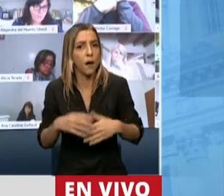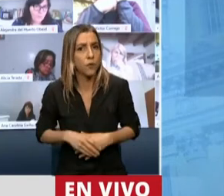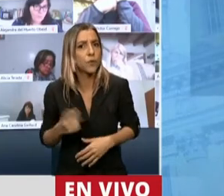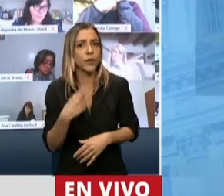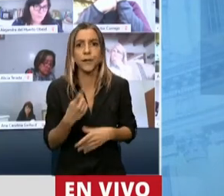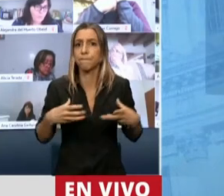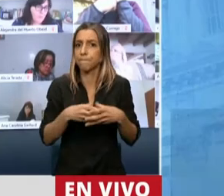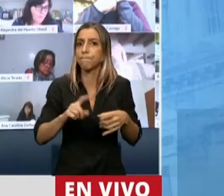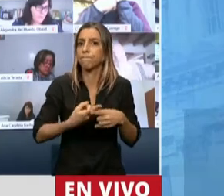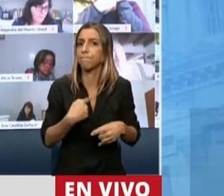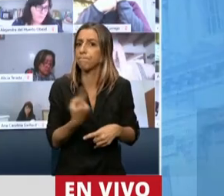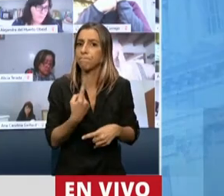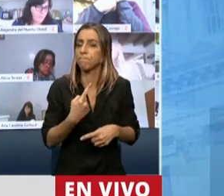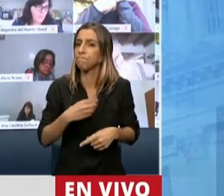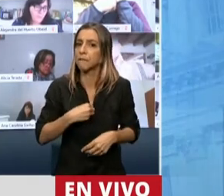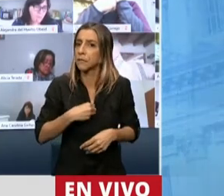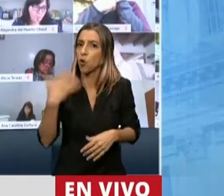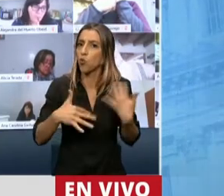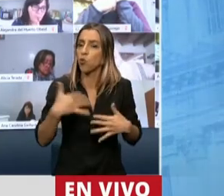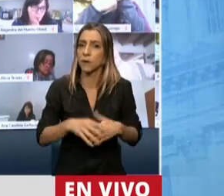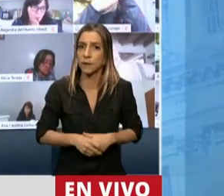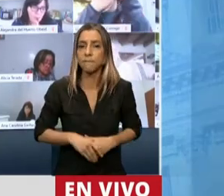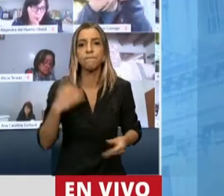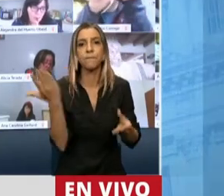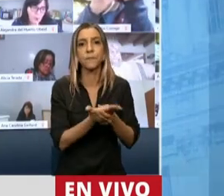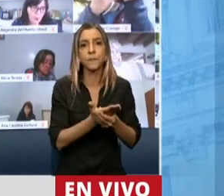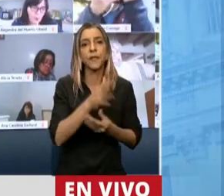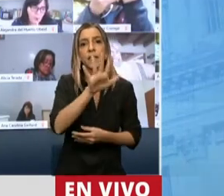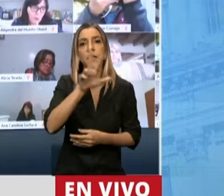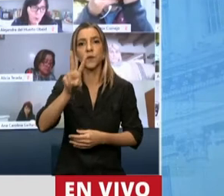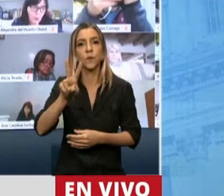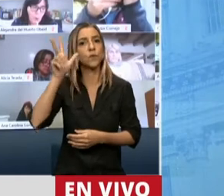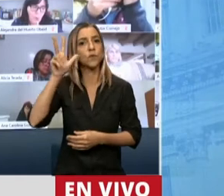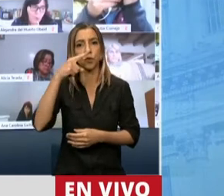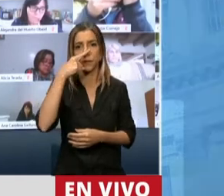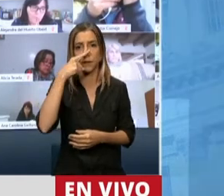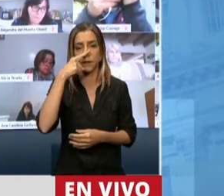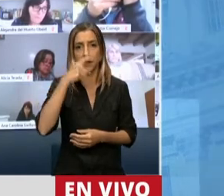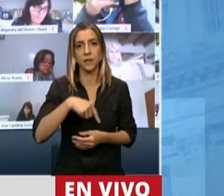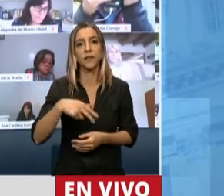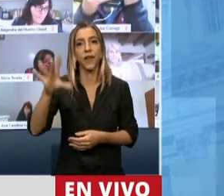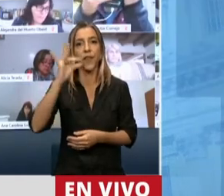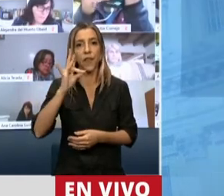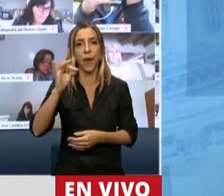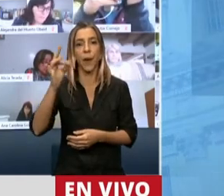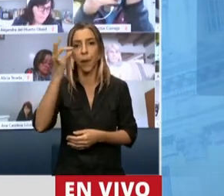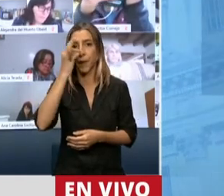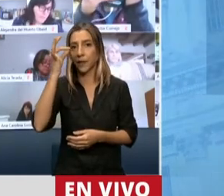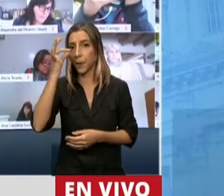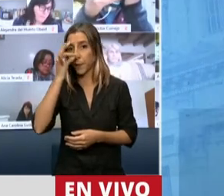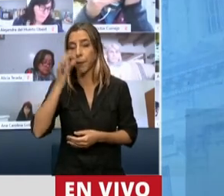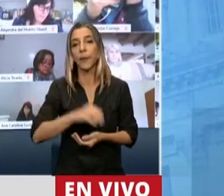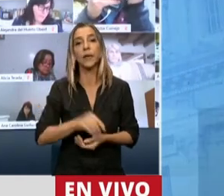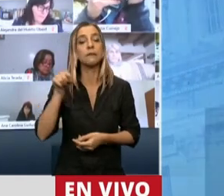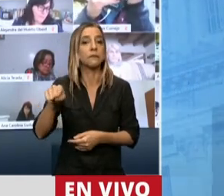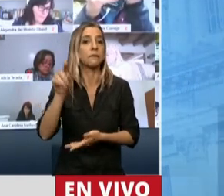es de absoluta urgencia. Es el expediente 5287 de 2020 del